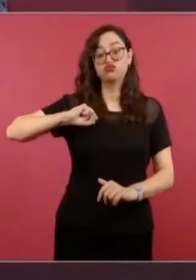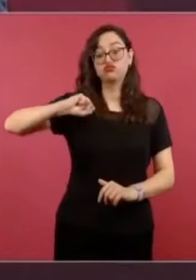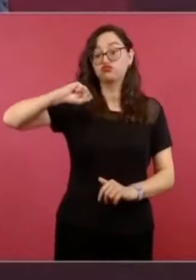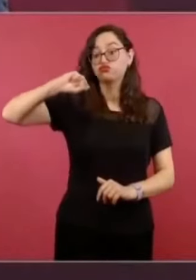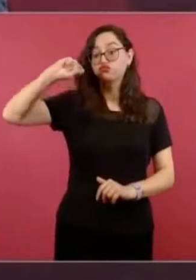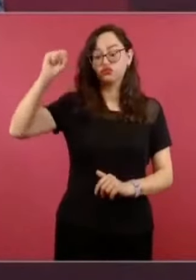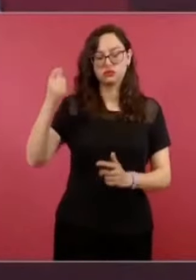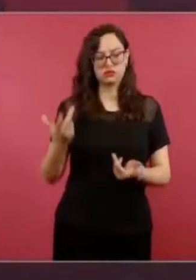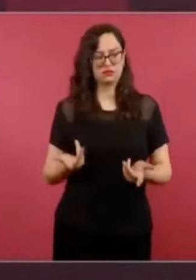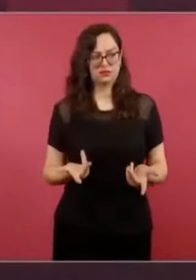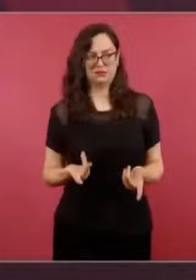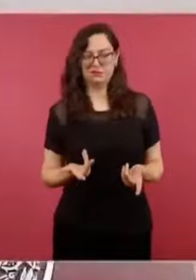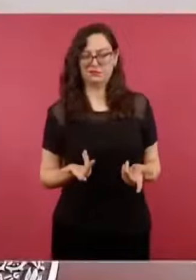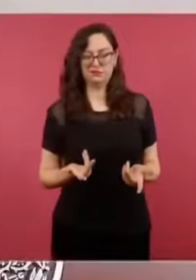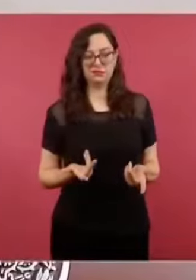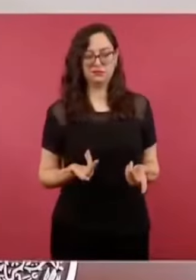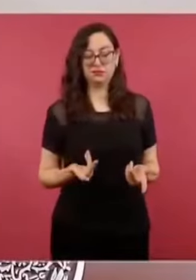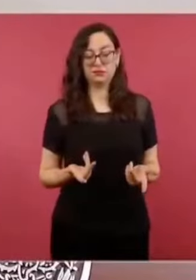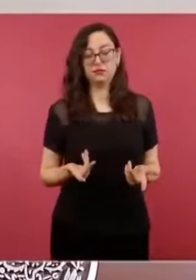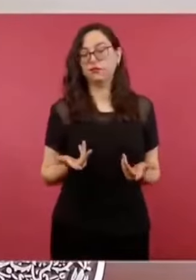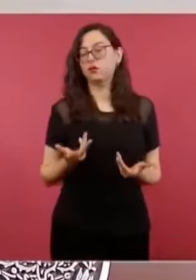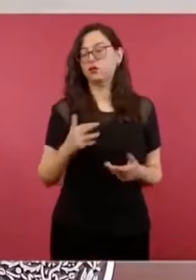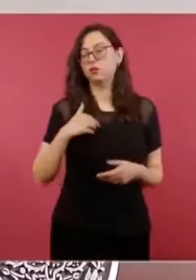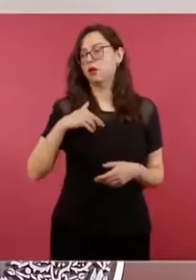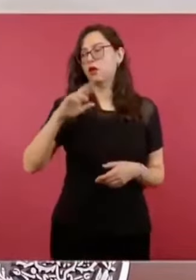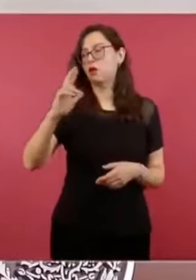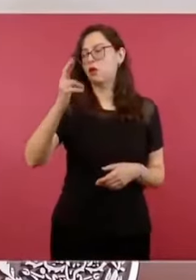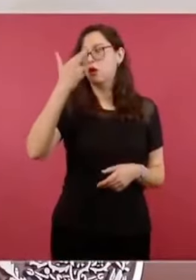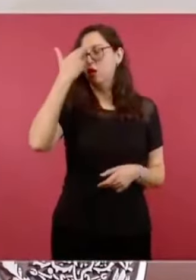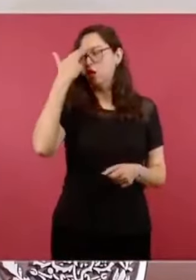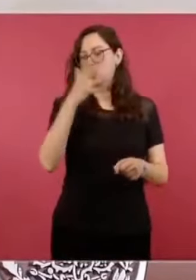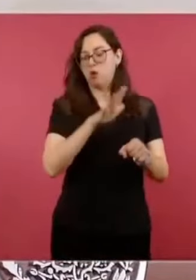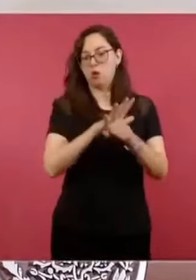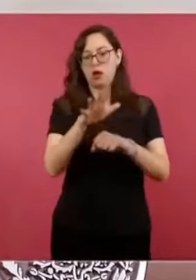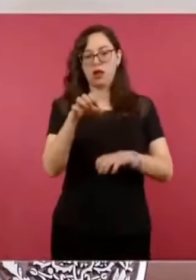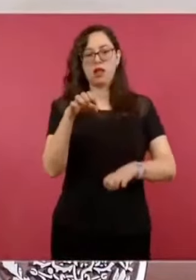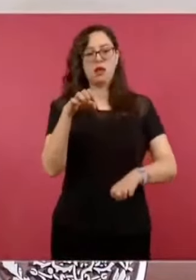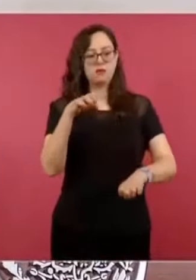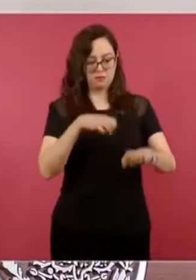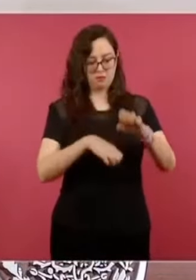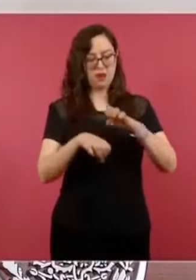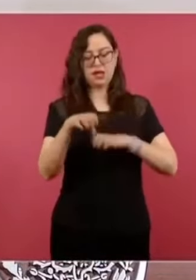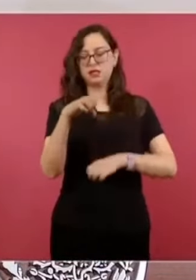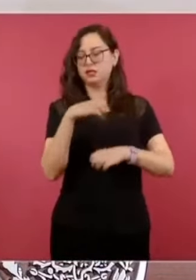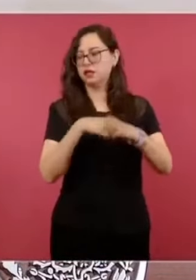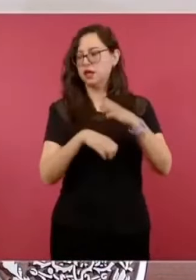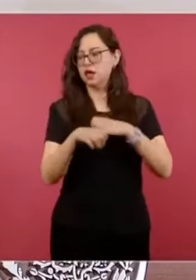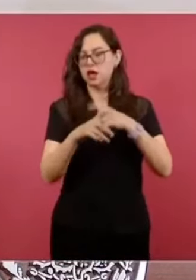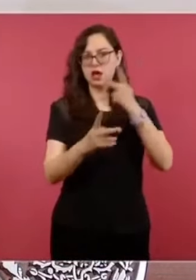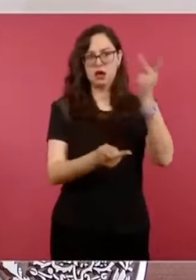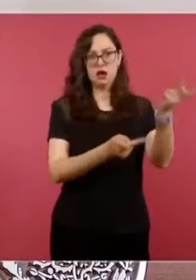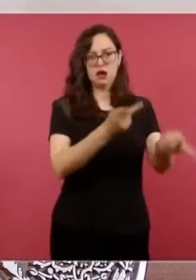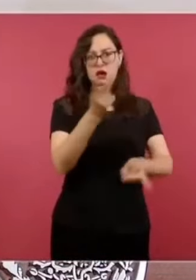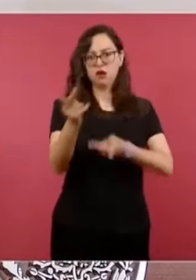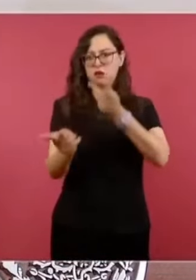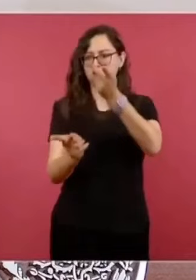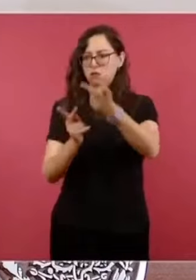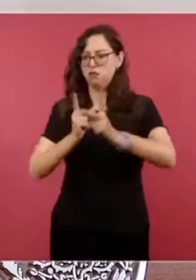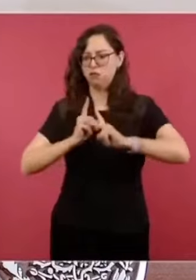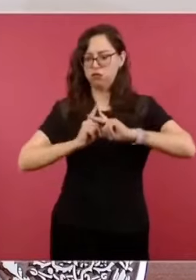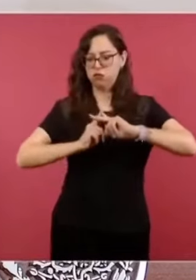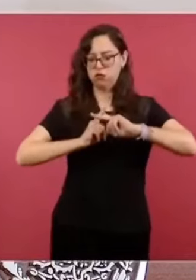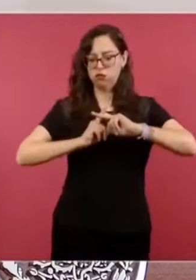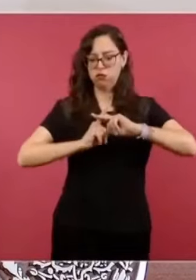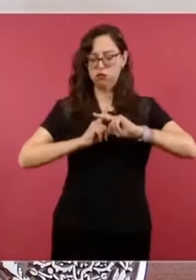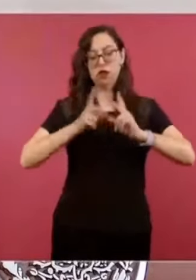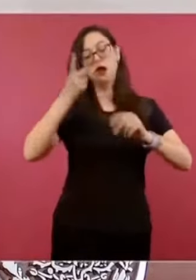No sé cómo se llamaba la encuestadora, el director de esa empresa encuestadora